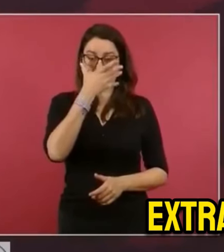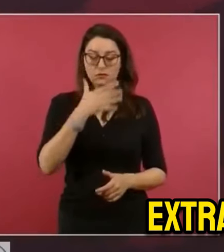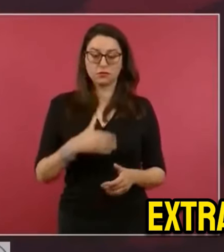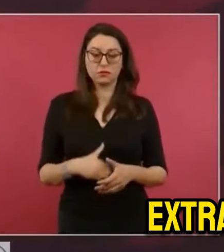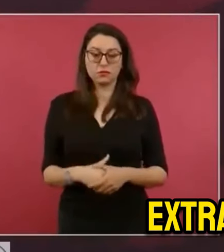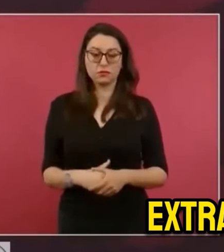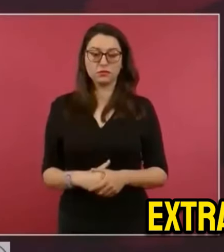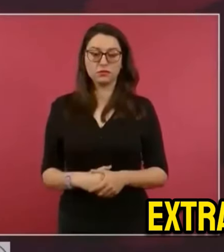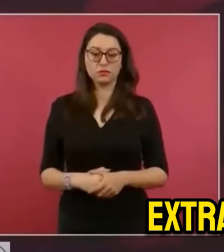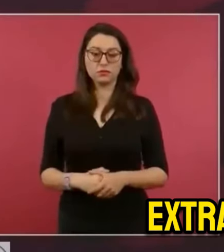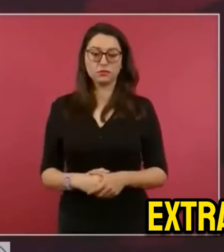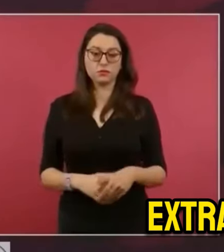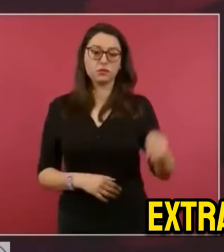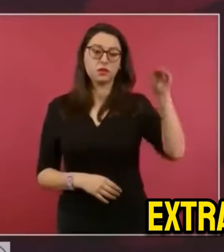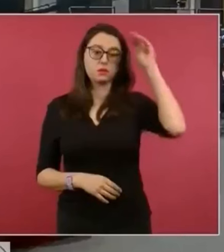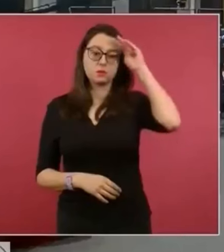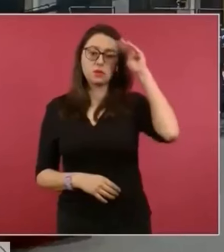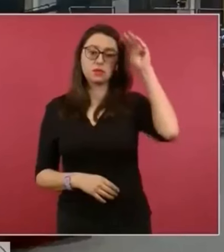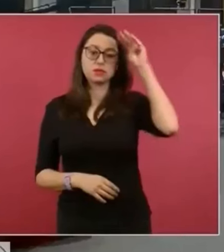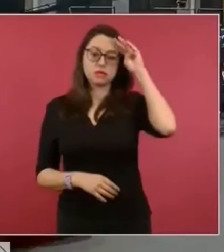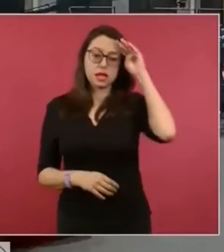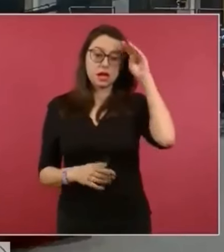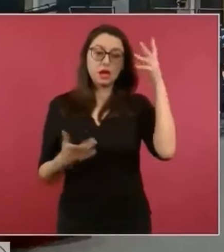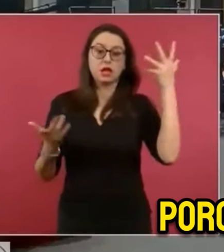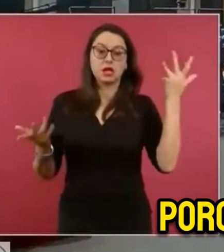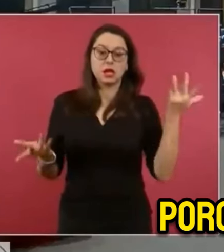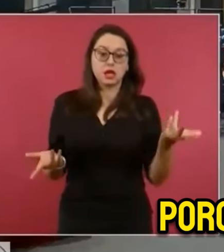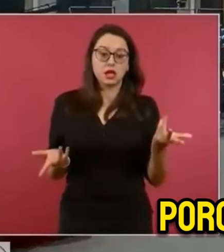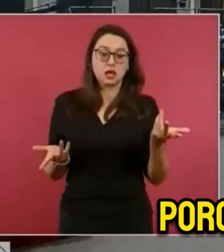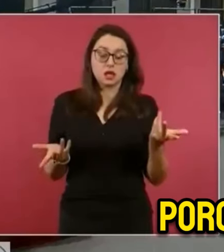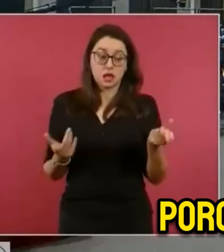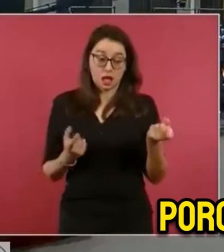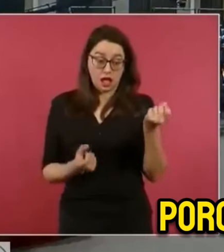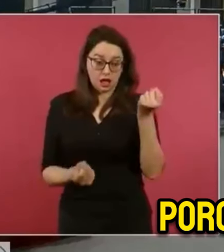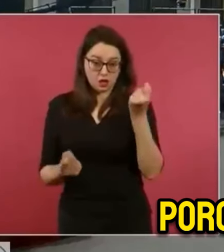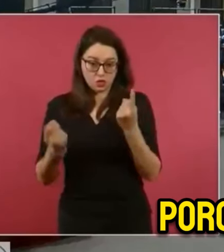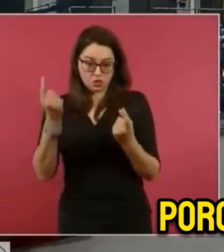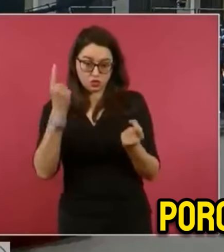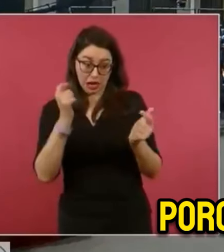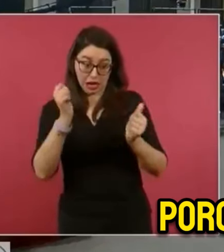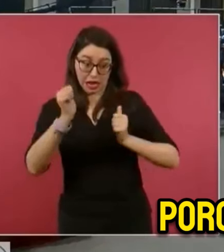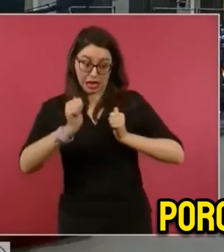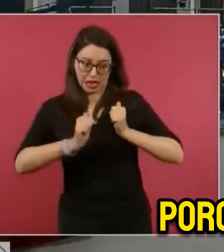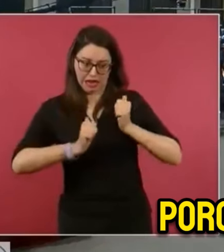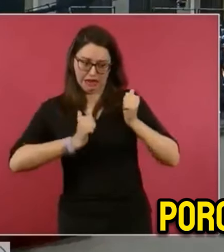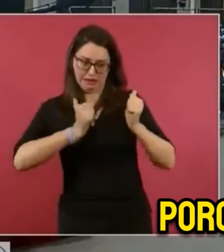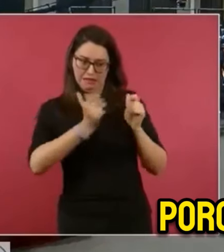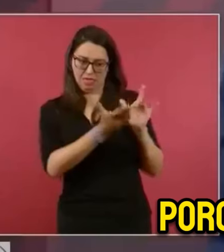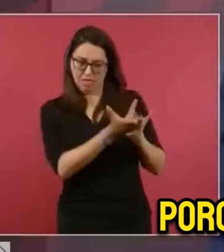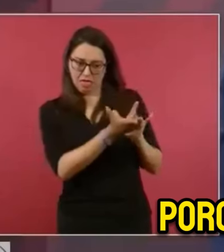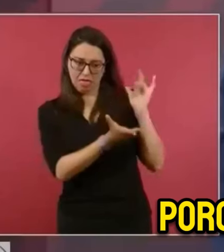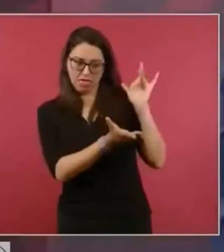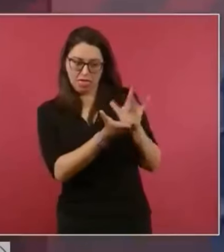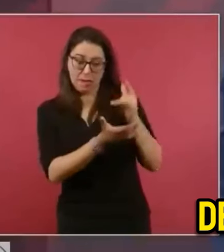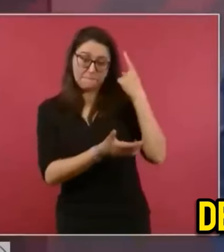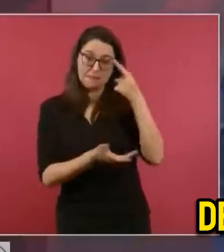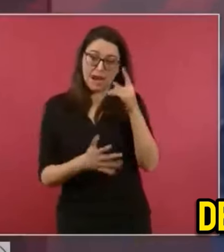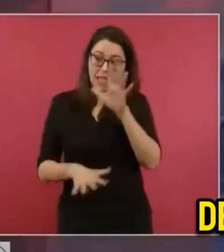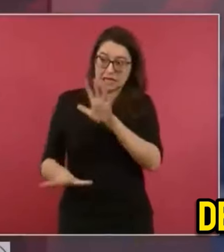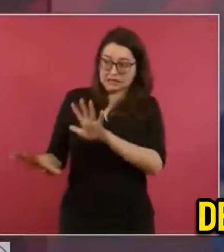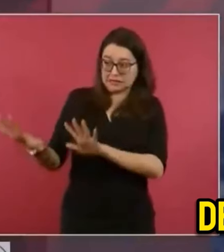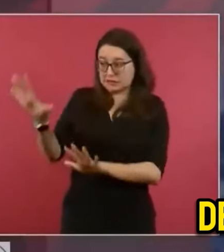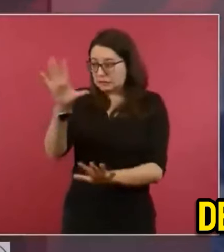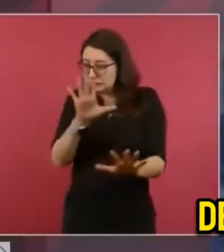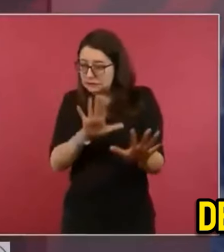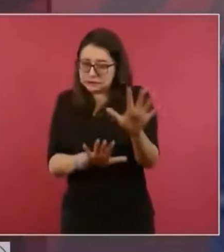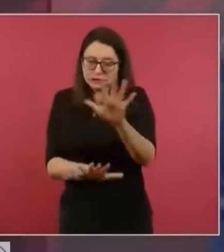de que haya manipulación, porque si la hay en tiempos normales, desde